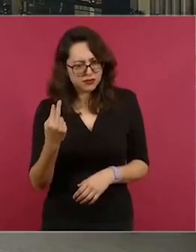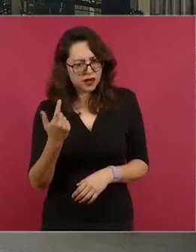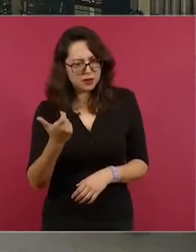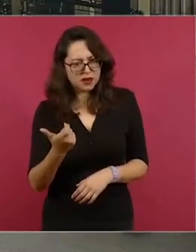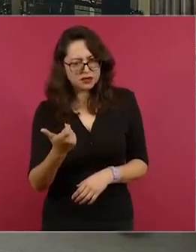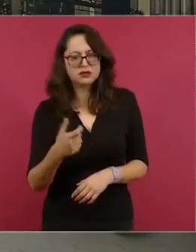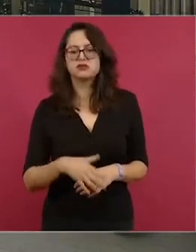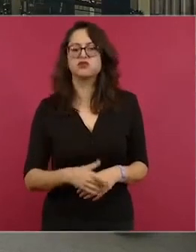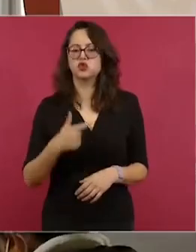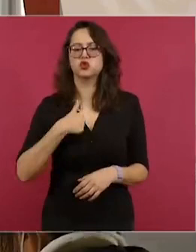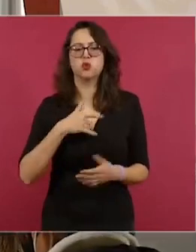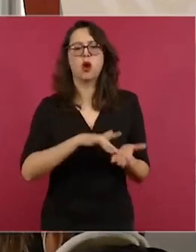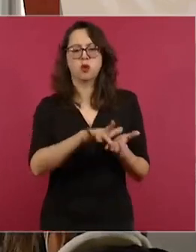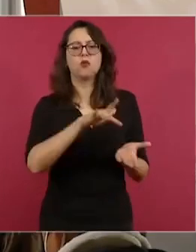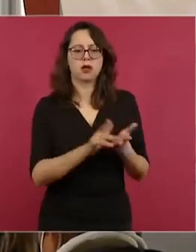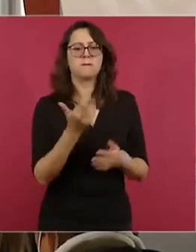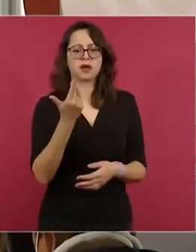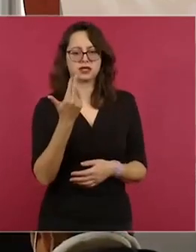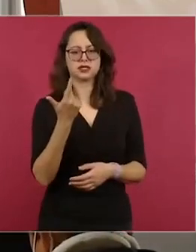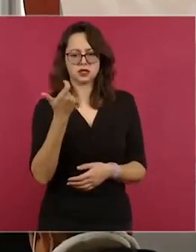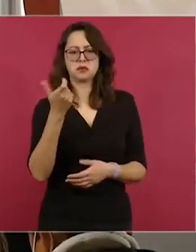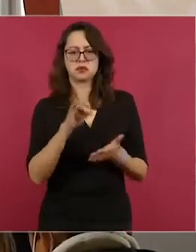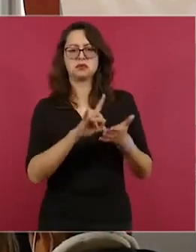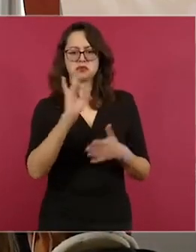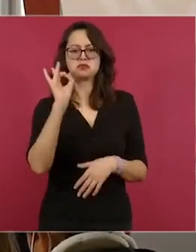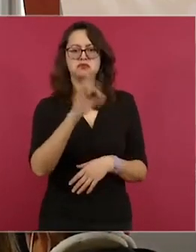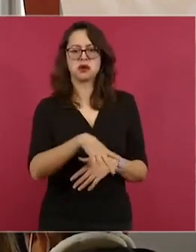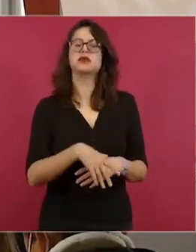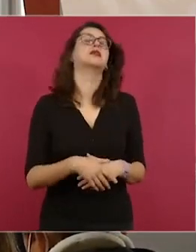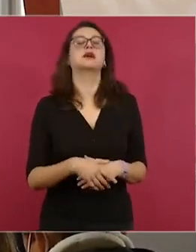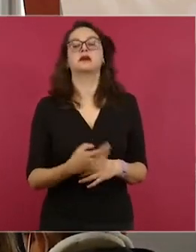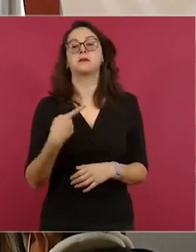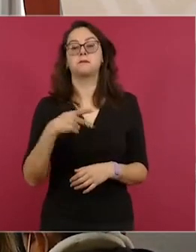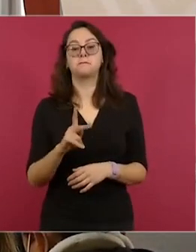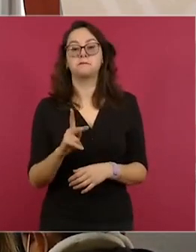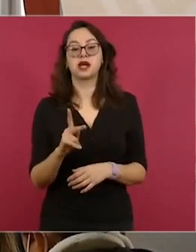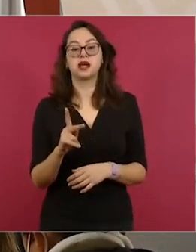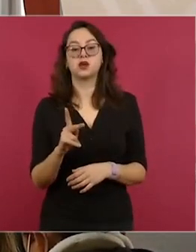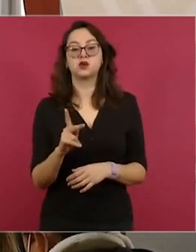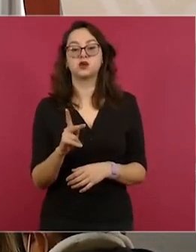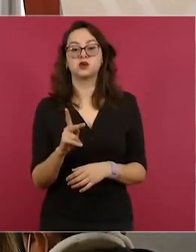Yo se los voy a mandar los 25, nada más que yo vea,